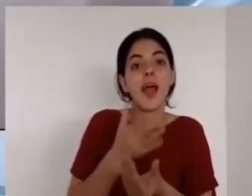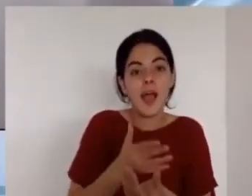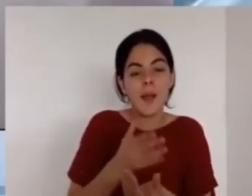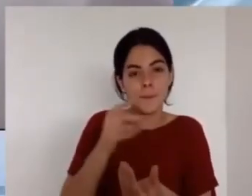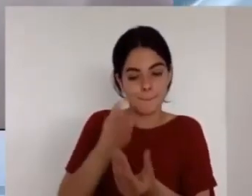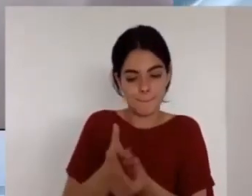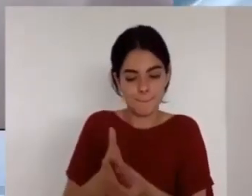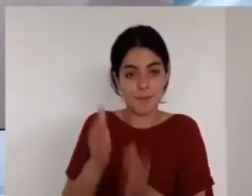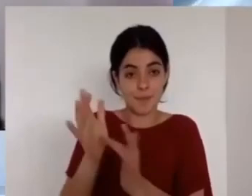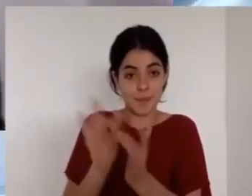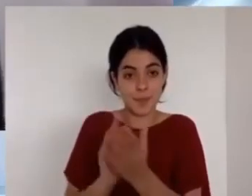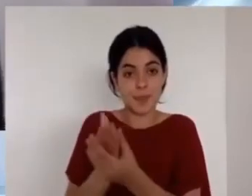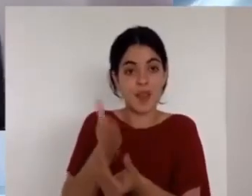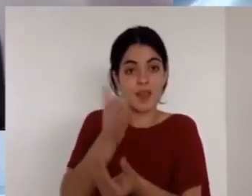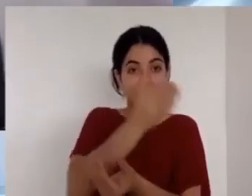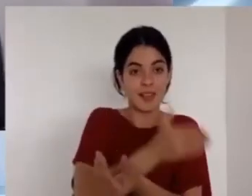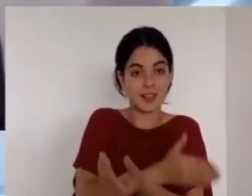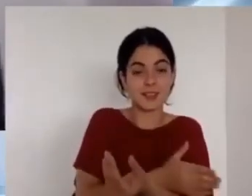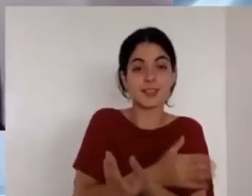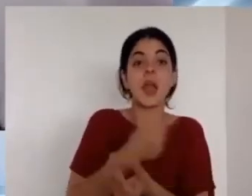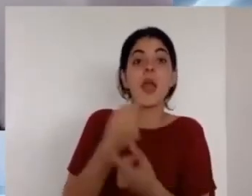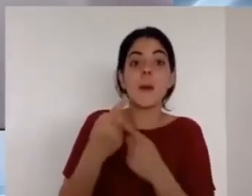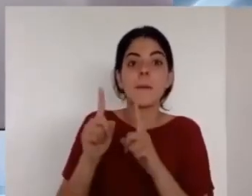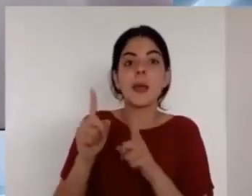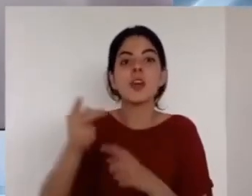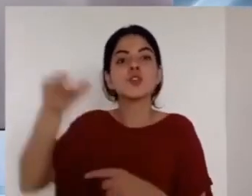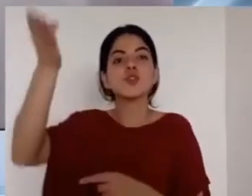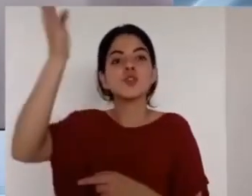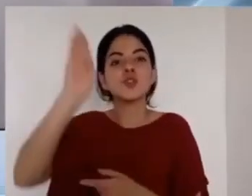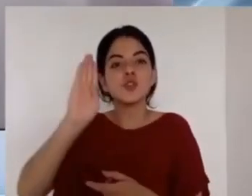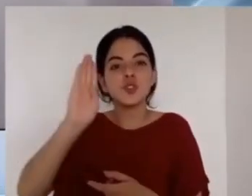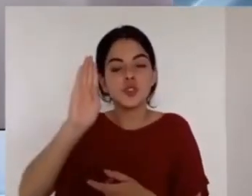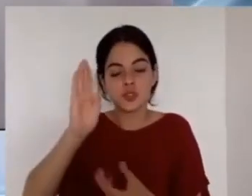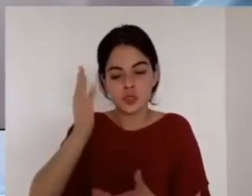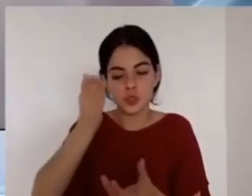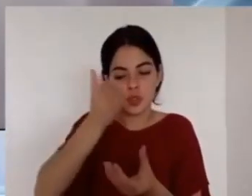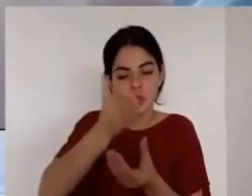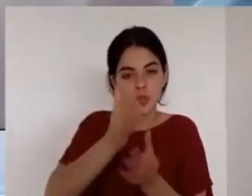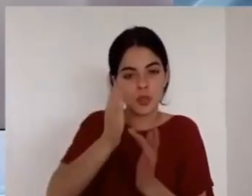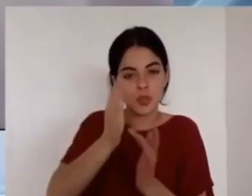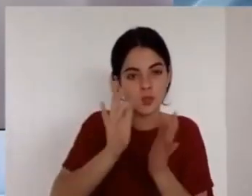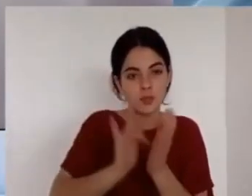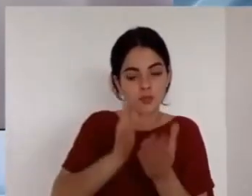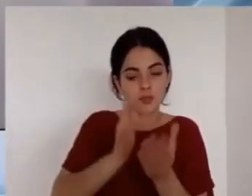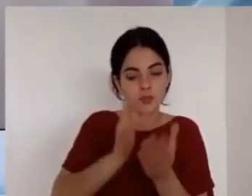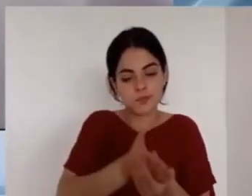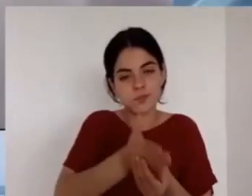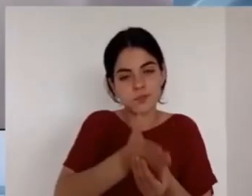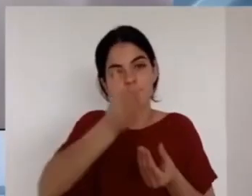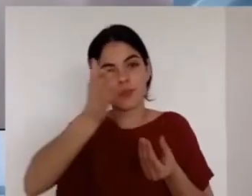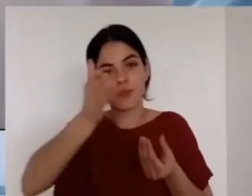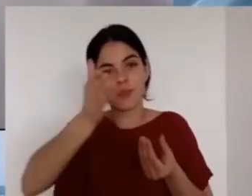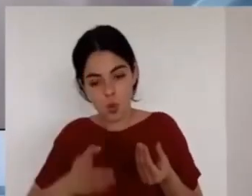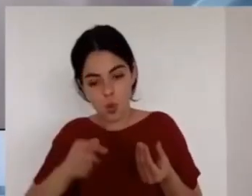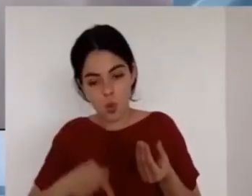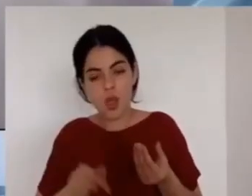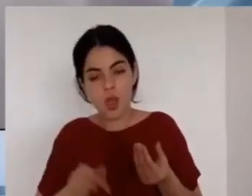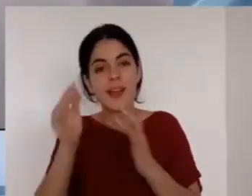en el corazón y seré a ellos por Dios y ellos me serán a mí por pueblo